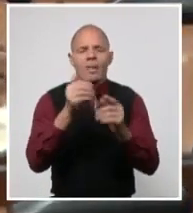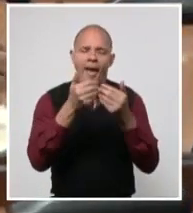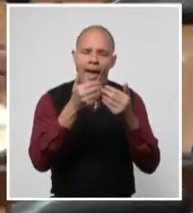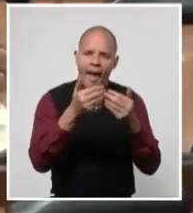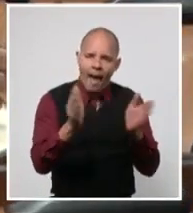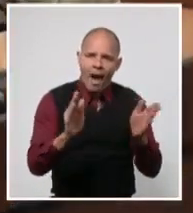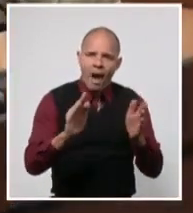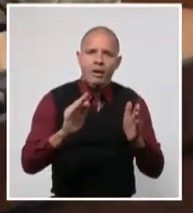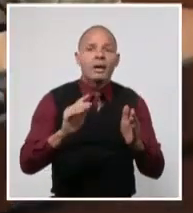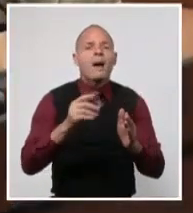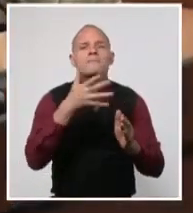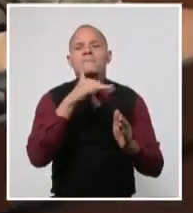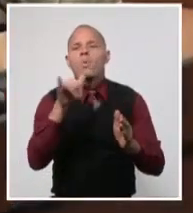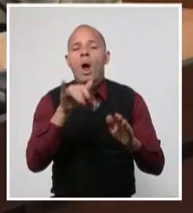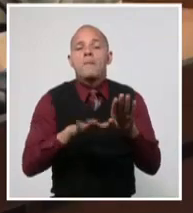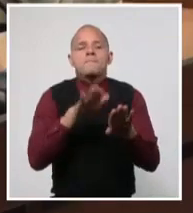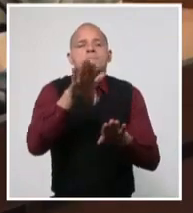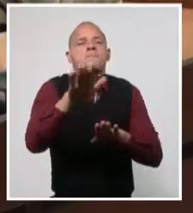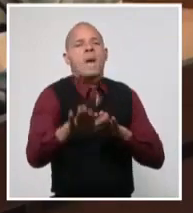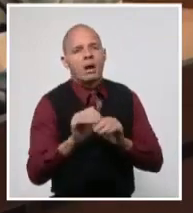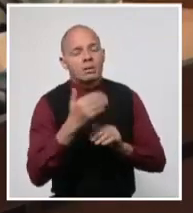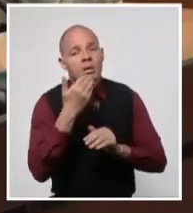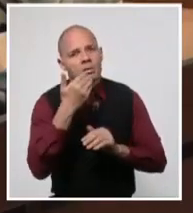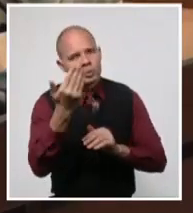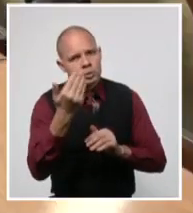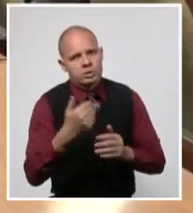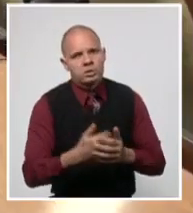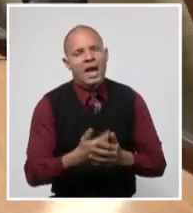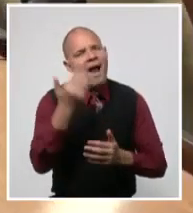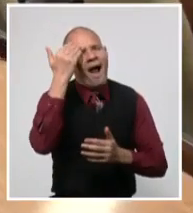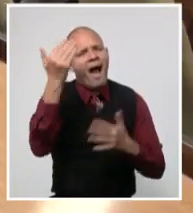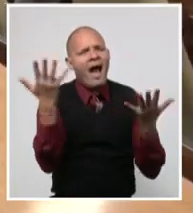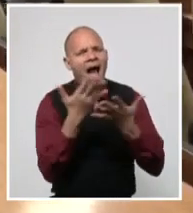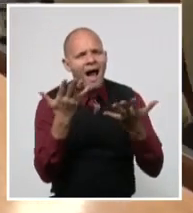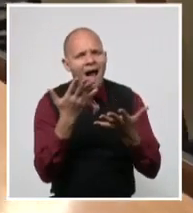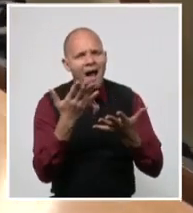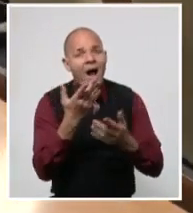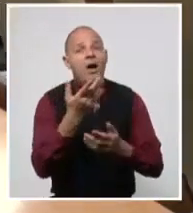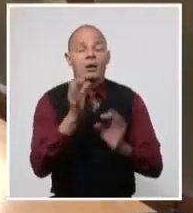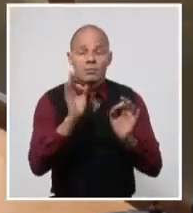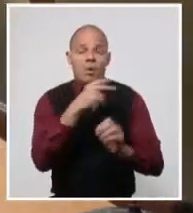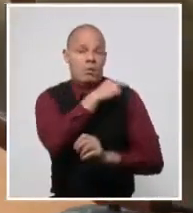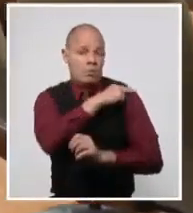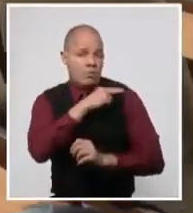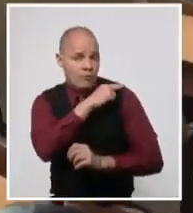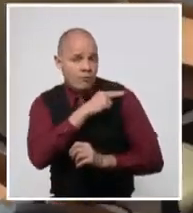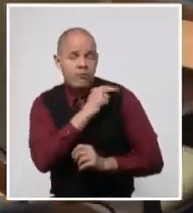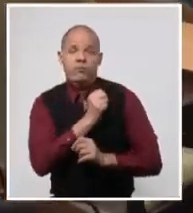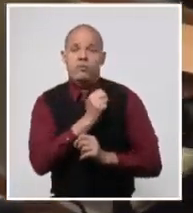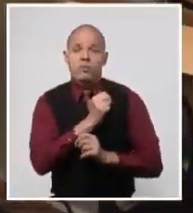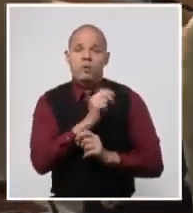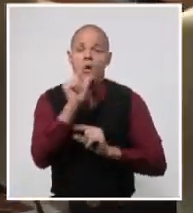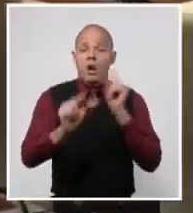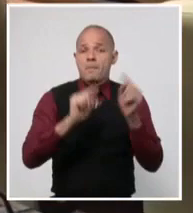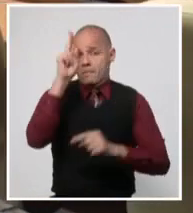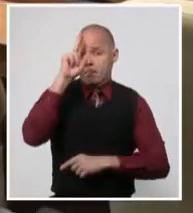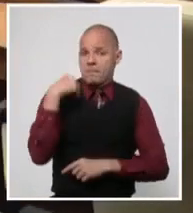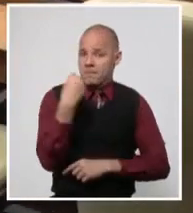nueva normalidad. Un paso que será posible gracias al esfuerzo mancomunado de autoridades, profesionales de la salud,